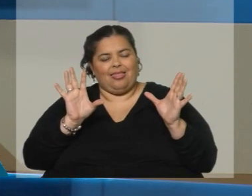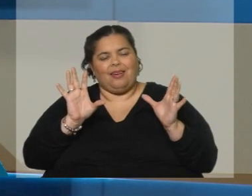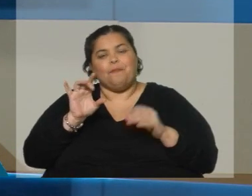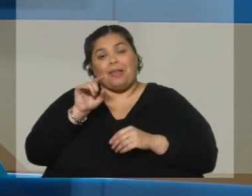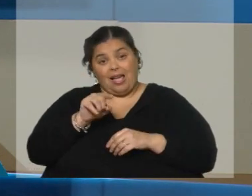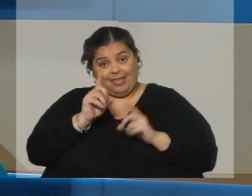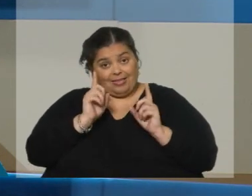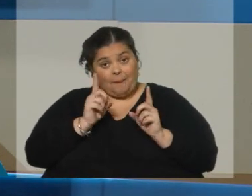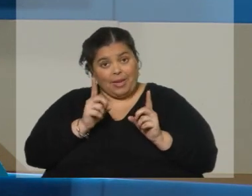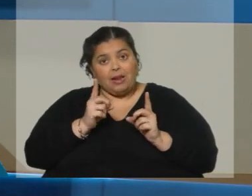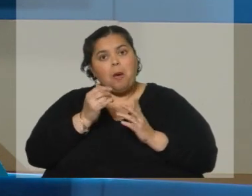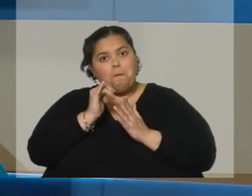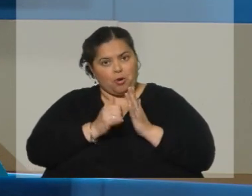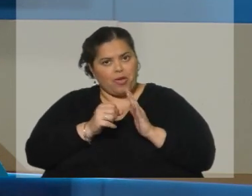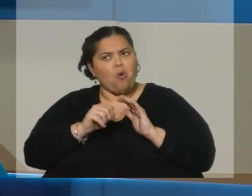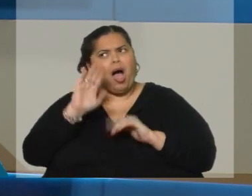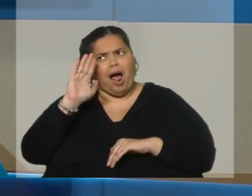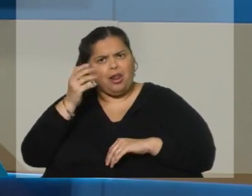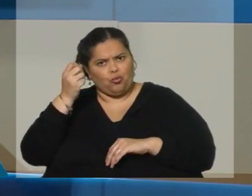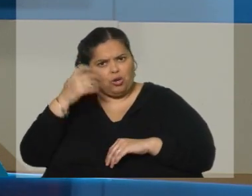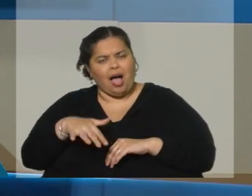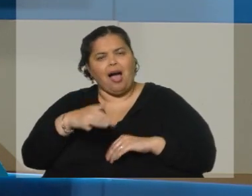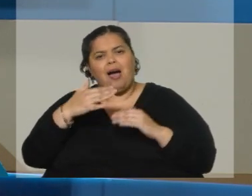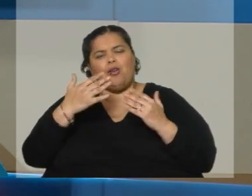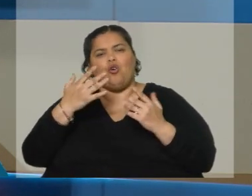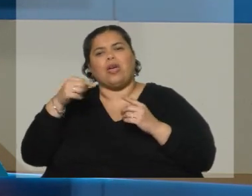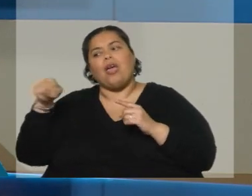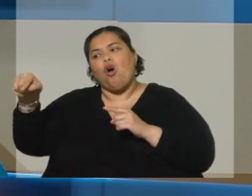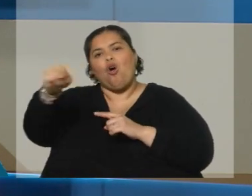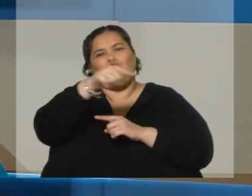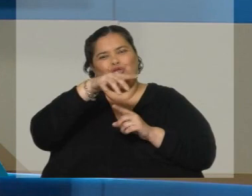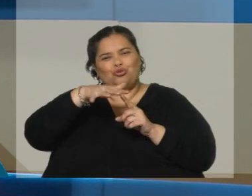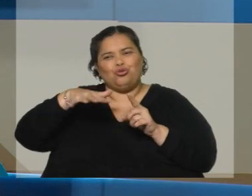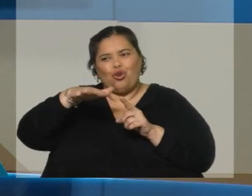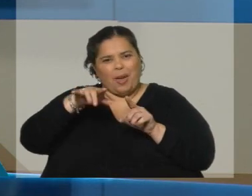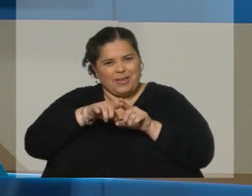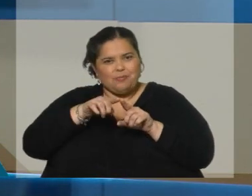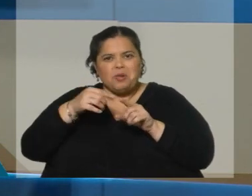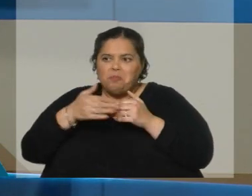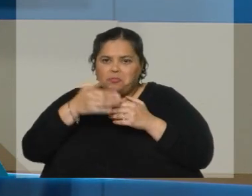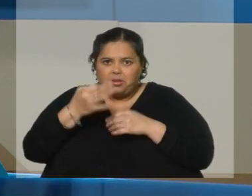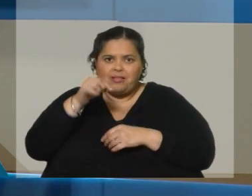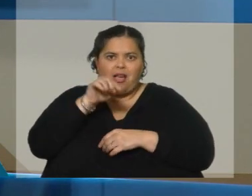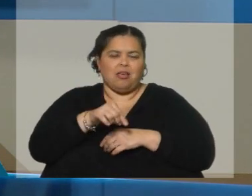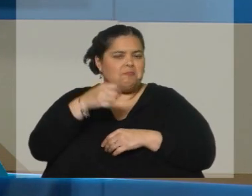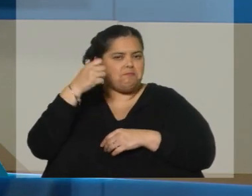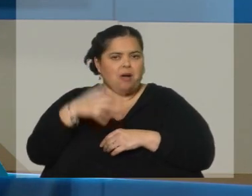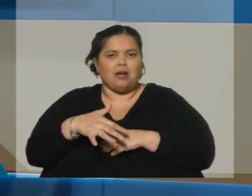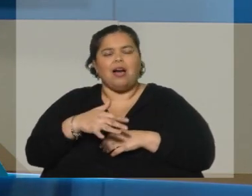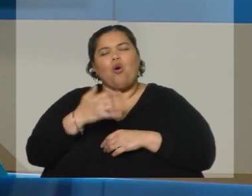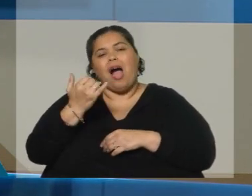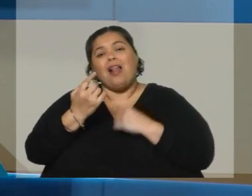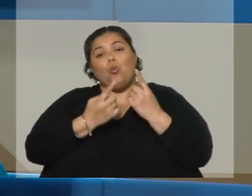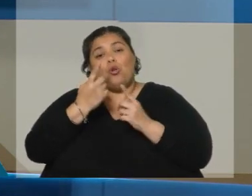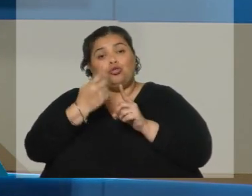también con un promedio bastante más alto que el resto de la zona. Hay alquileres bajos en el promedio de la mayoría de las ciudades. Algo podíamos ver recién